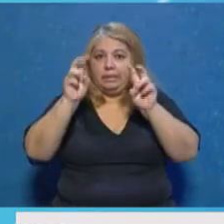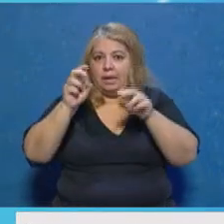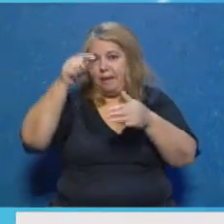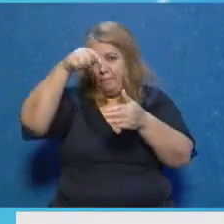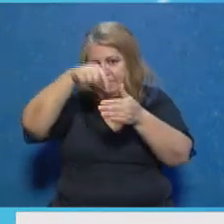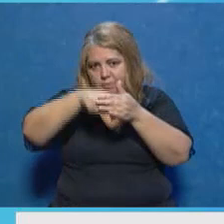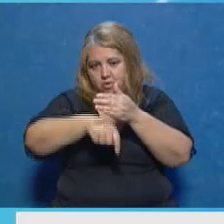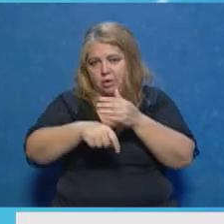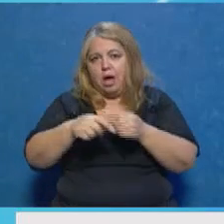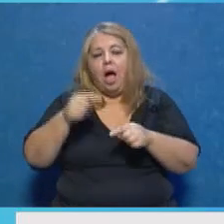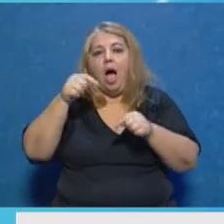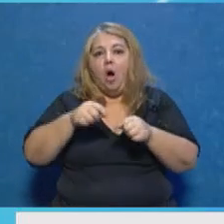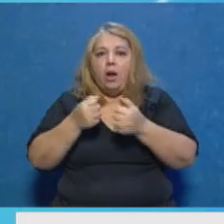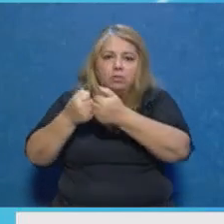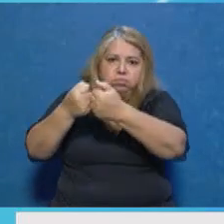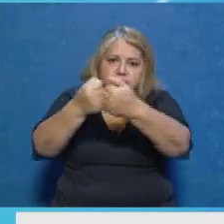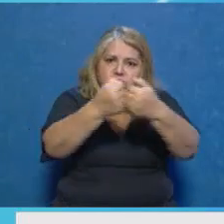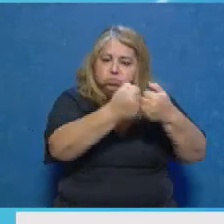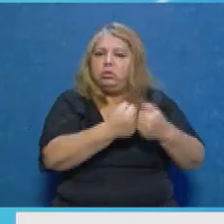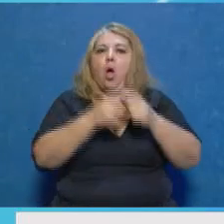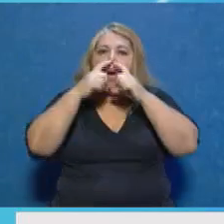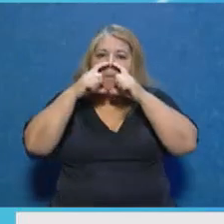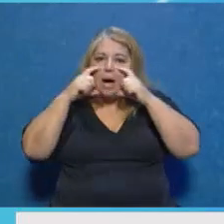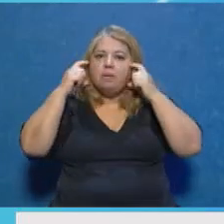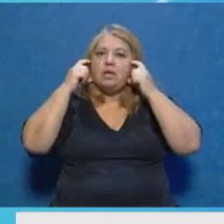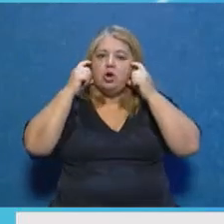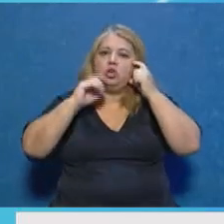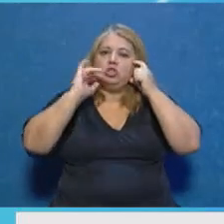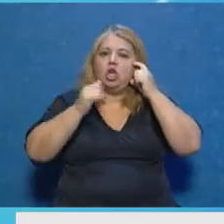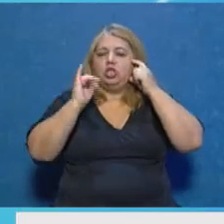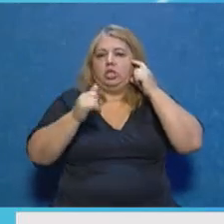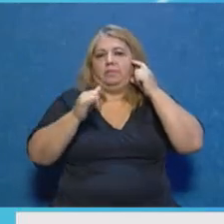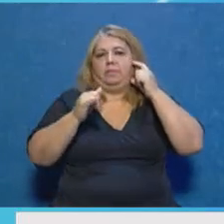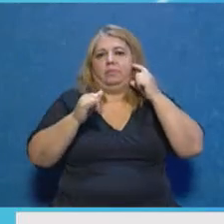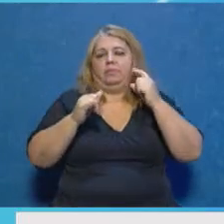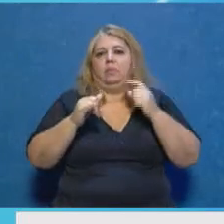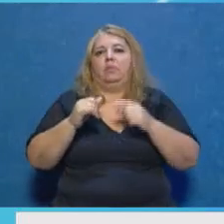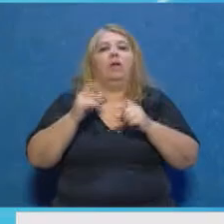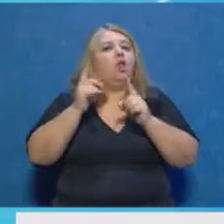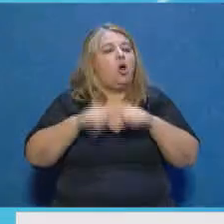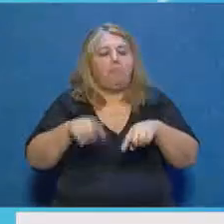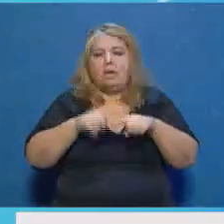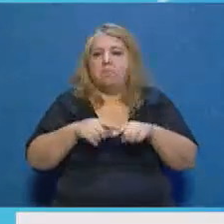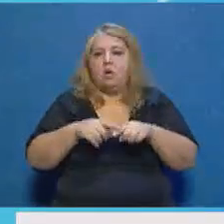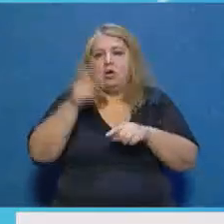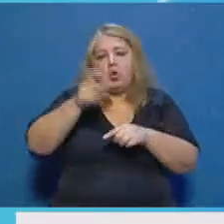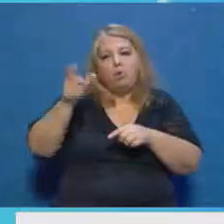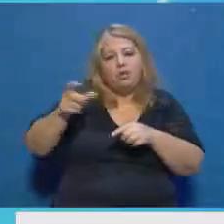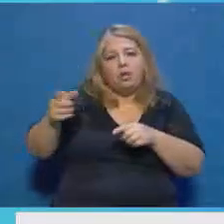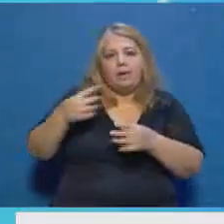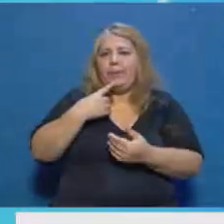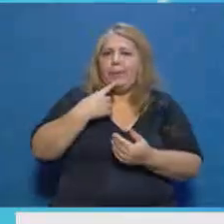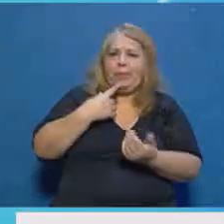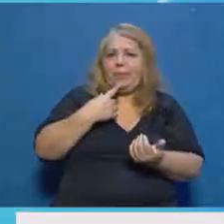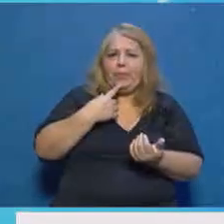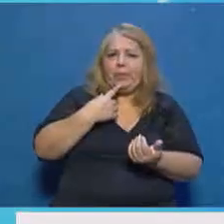ustedes ven que va ganando consenso la utilización del barbijo casero, pero igualmente como ciudadanos seguimos teniendo dudas, ¿no? ¿Cuál es el